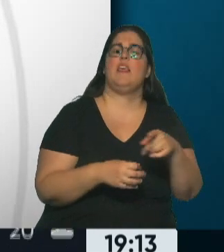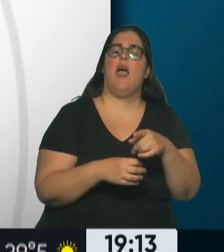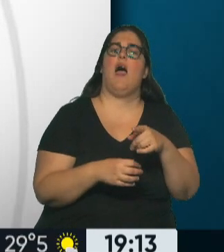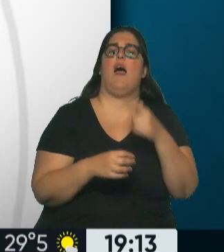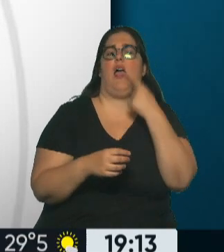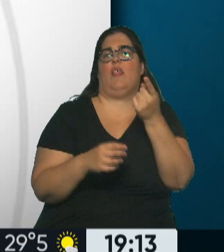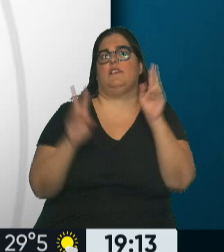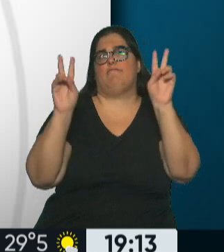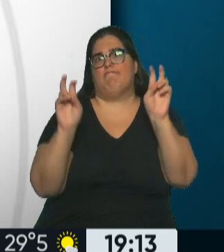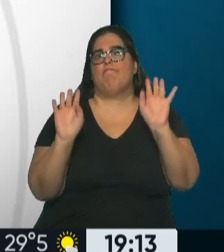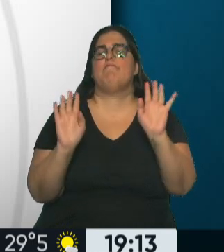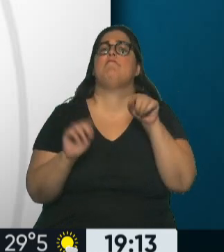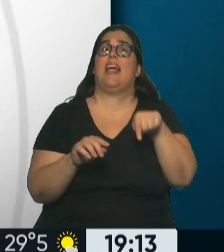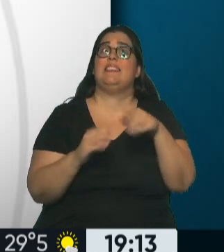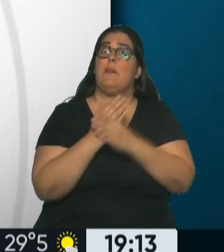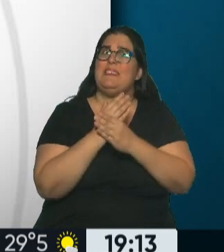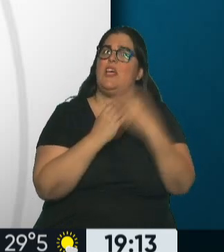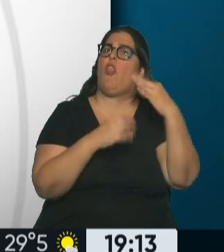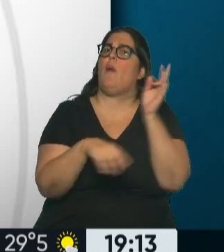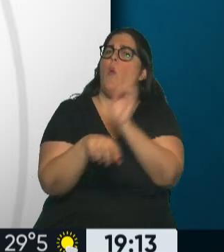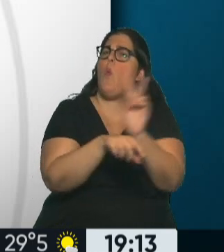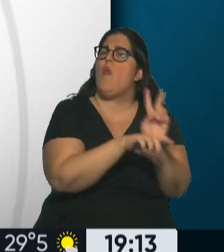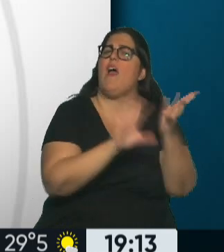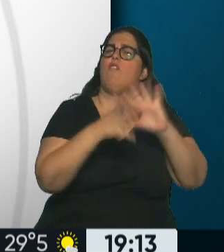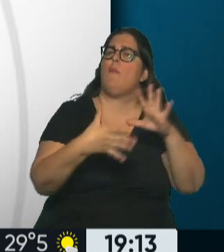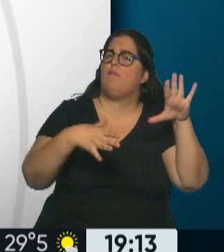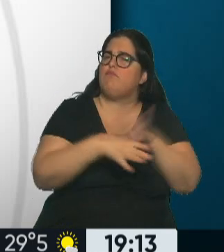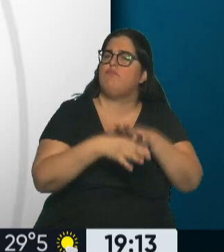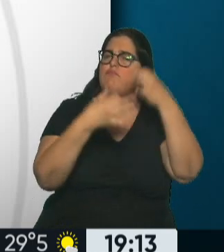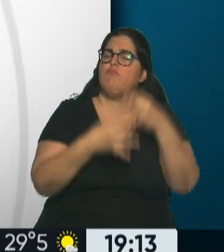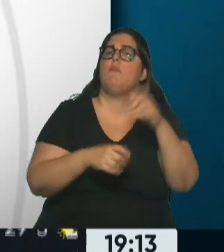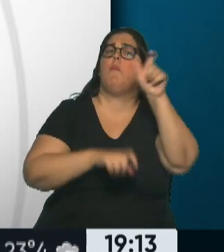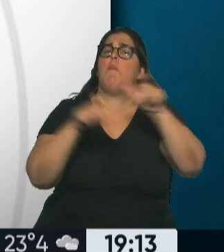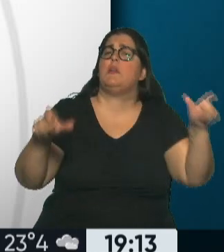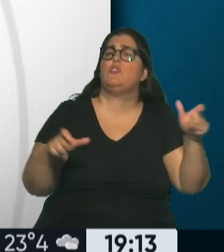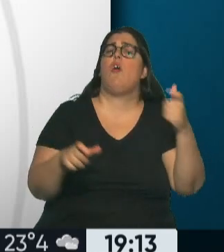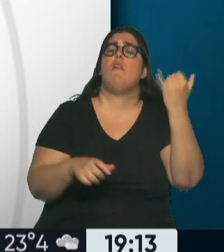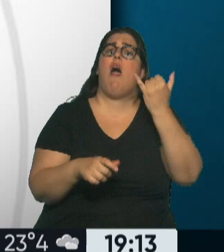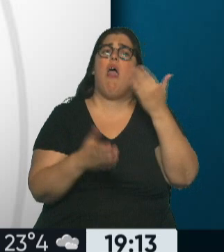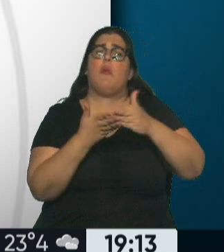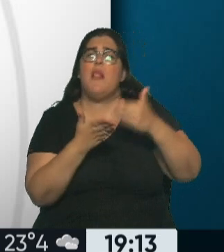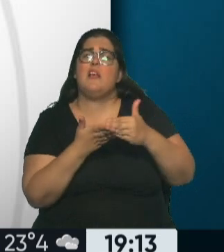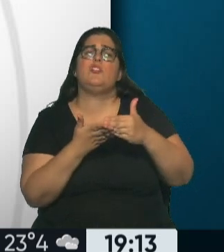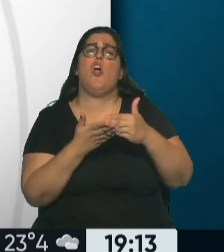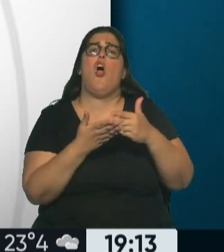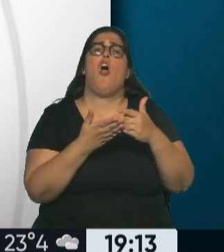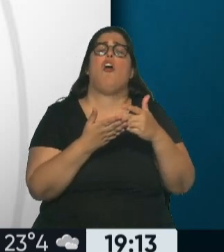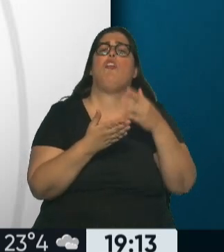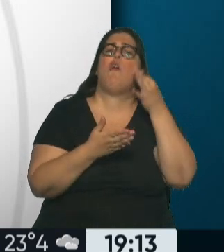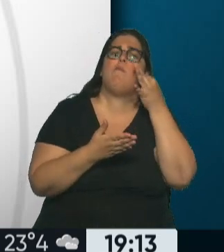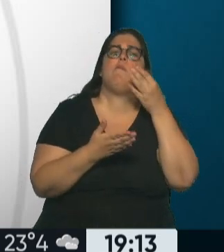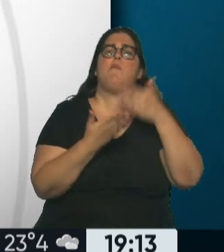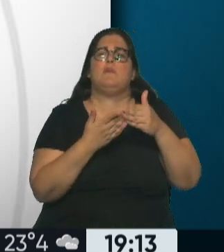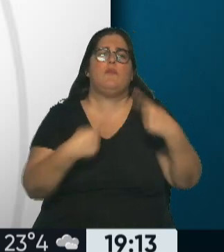es una prioridad de este ministerio cuidar de manera muy eficiente a toda persona que sufra cualquier tipo de discriminación, xenofobia o